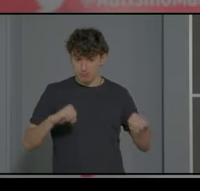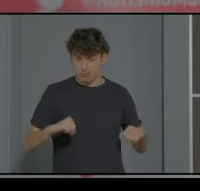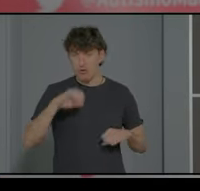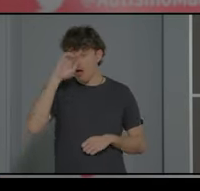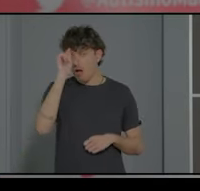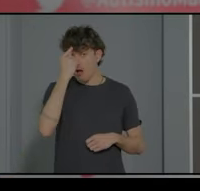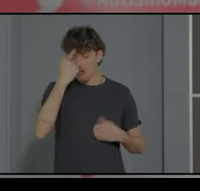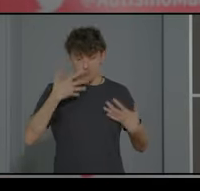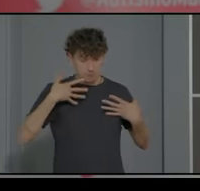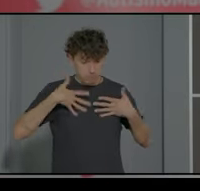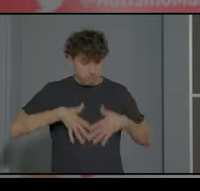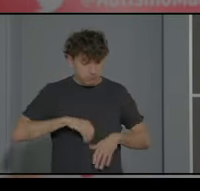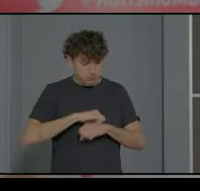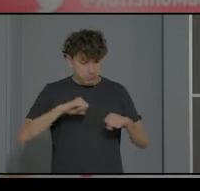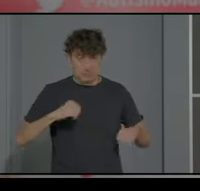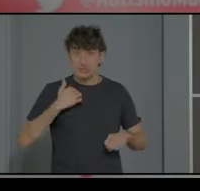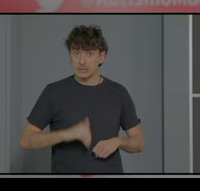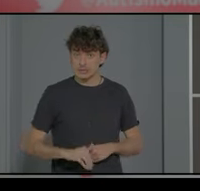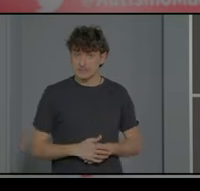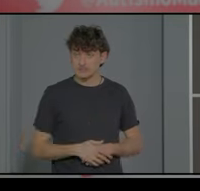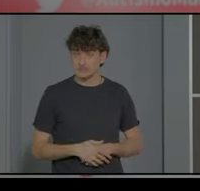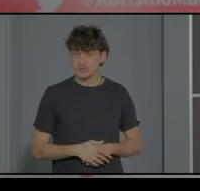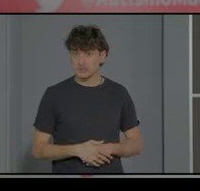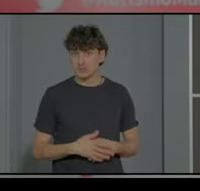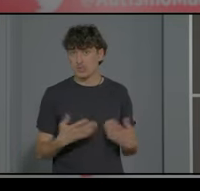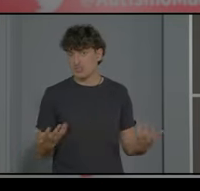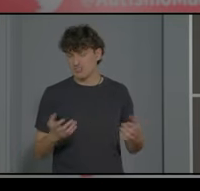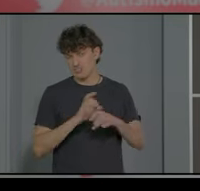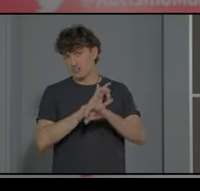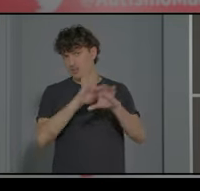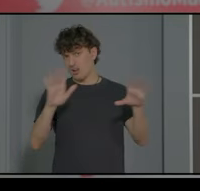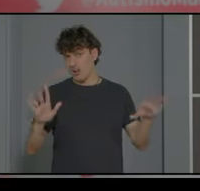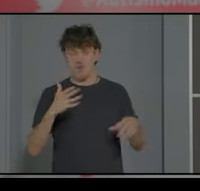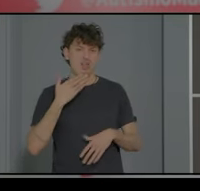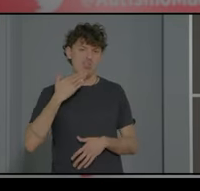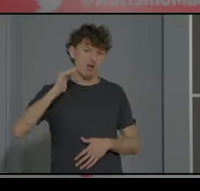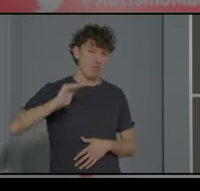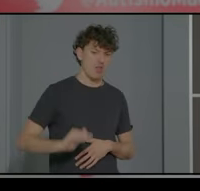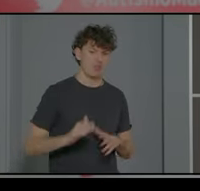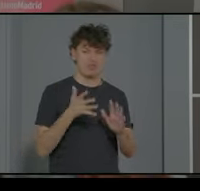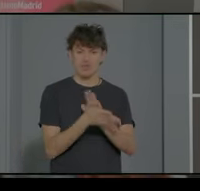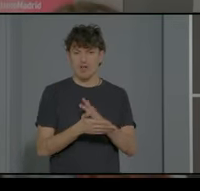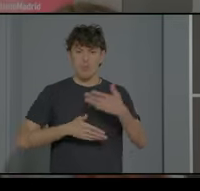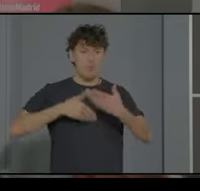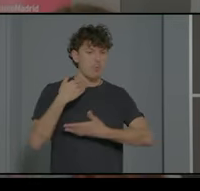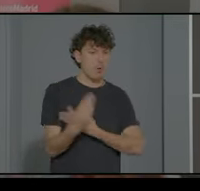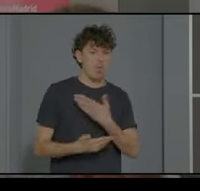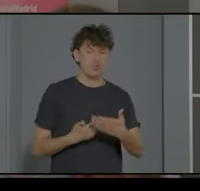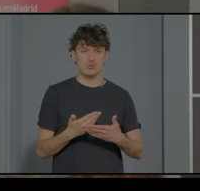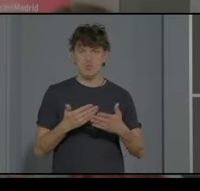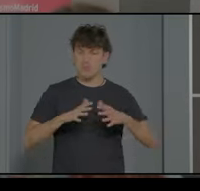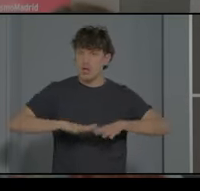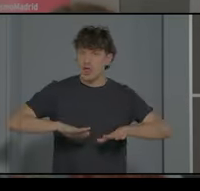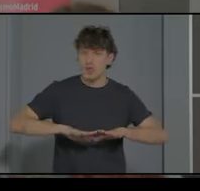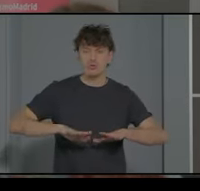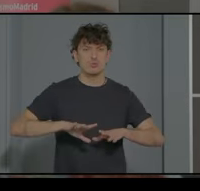habilidades. Por supuesto que a menor edad, menores contenidos, menor velocidad de los procesos de aprendizaje y exigencia